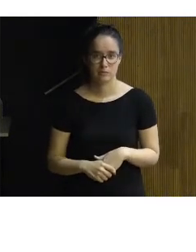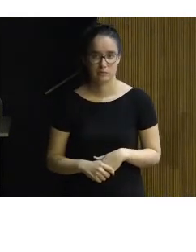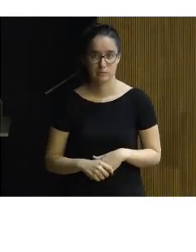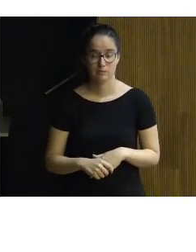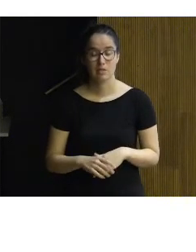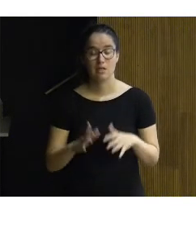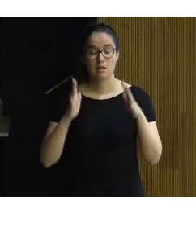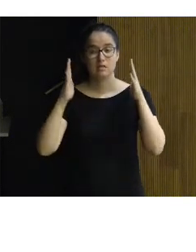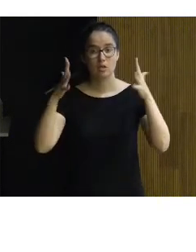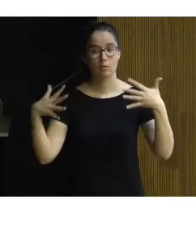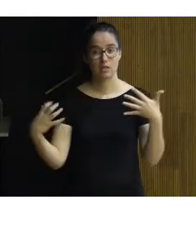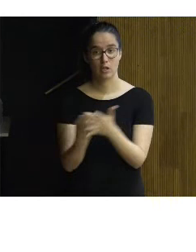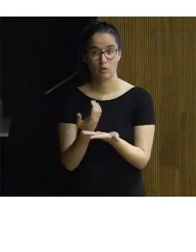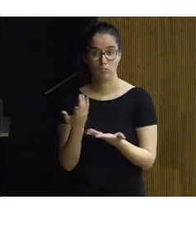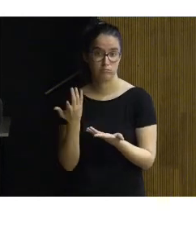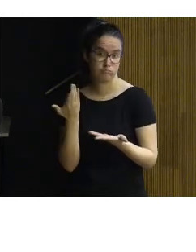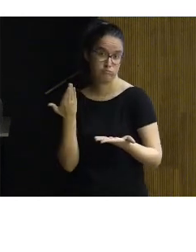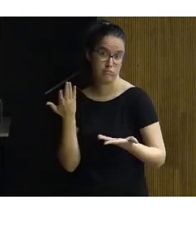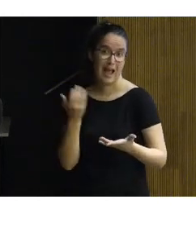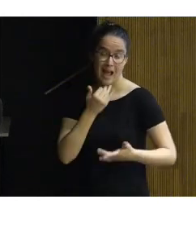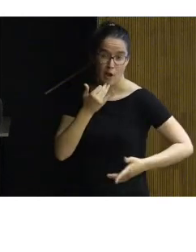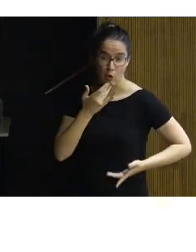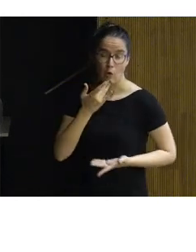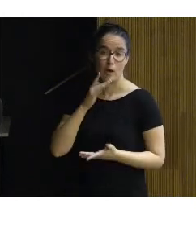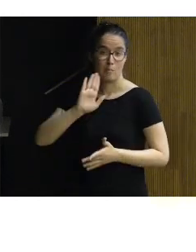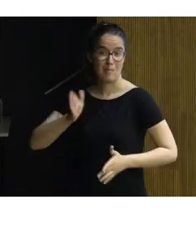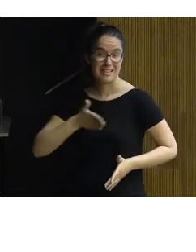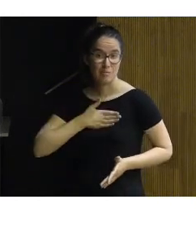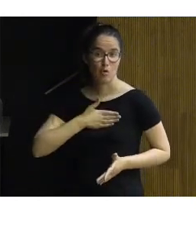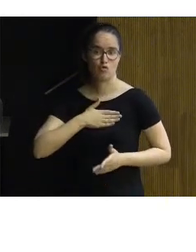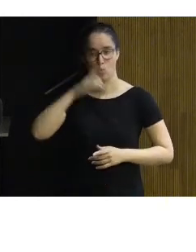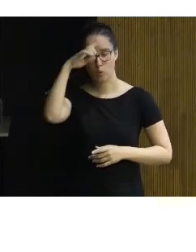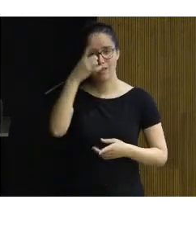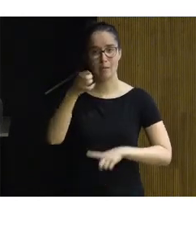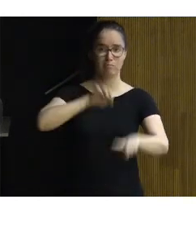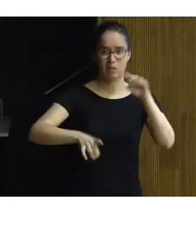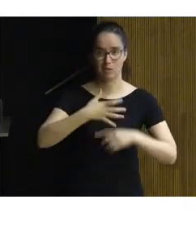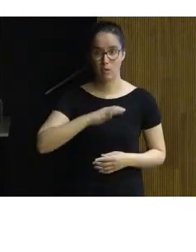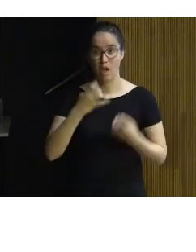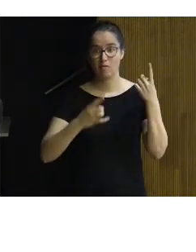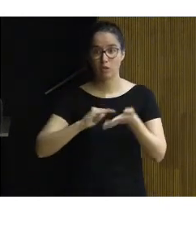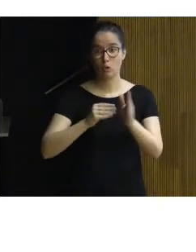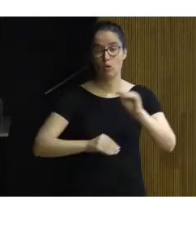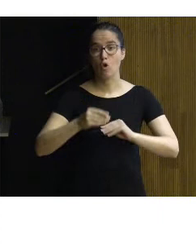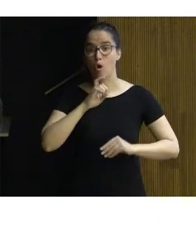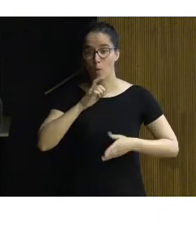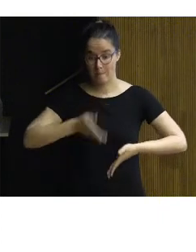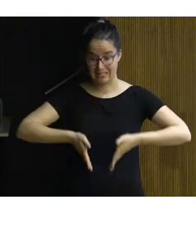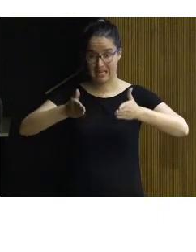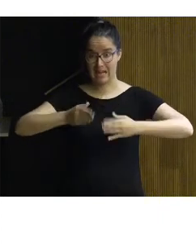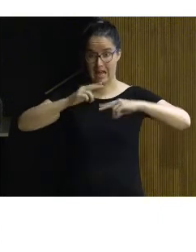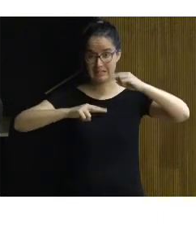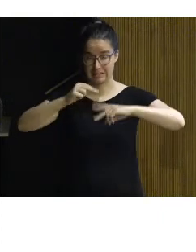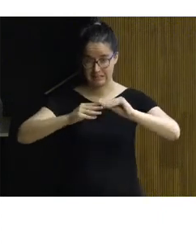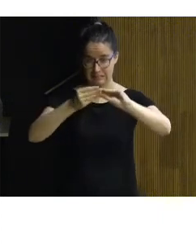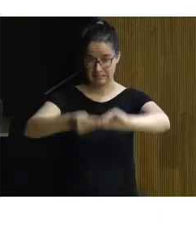Se recomienda que toda intervención en patrimonio cultural sea reversible, por lo que a veces la solución más adecuada es mediante pasarelas. En la elección